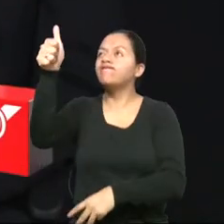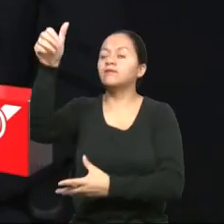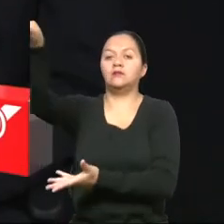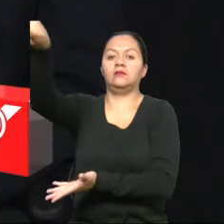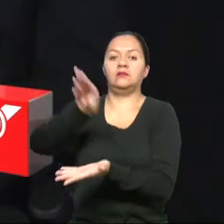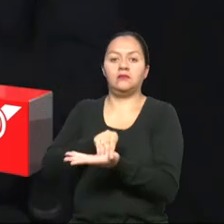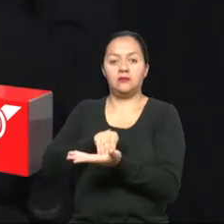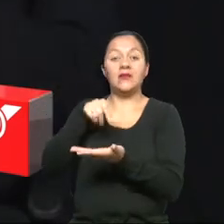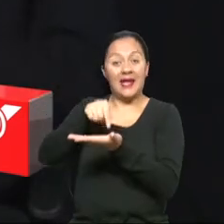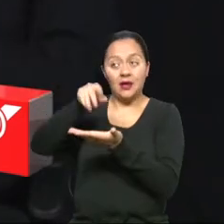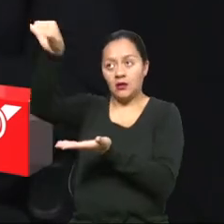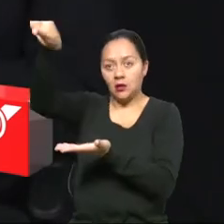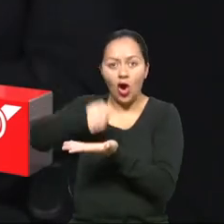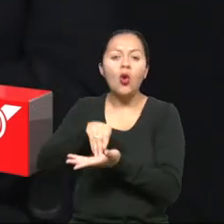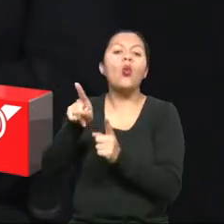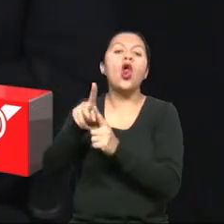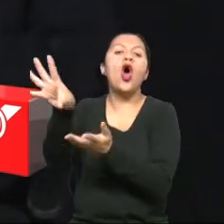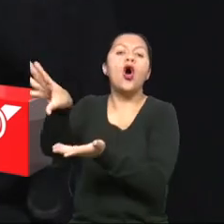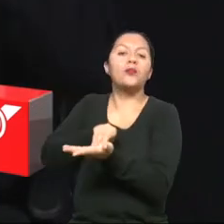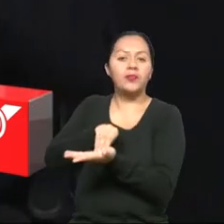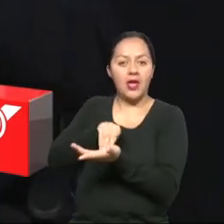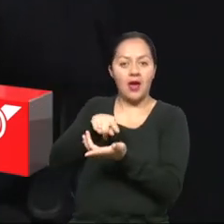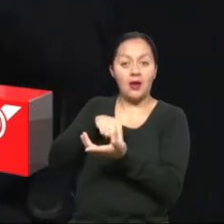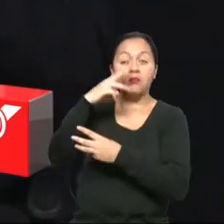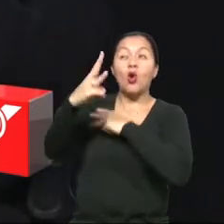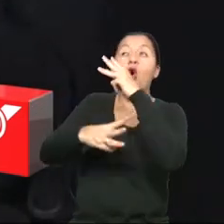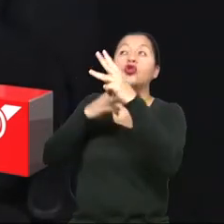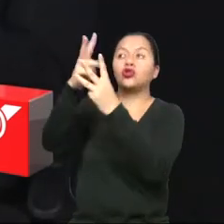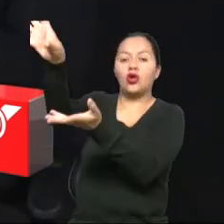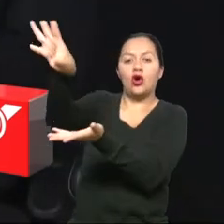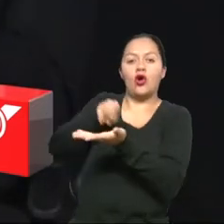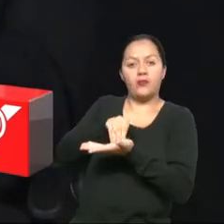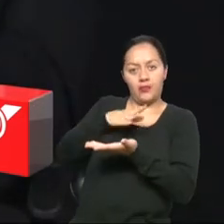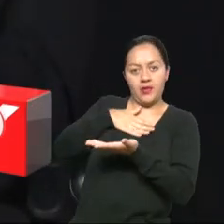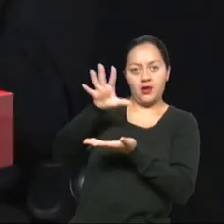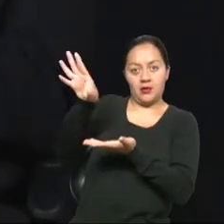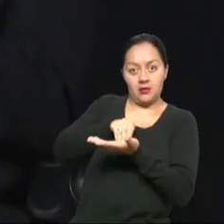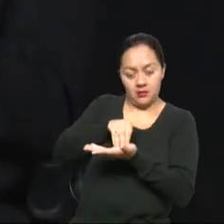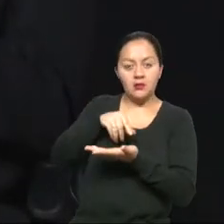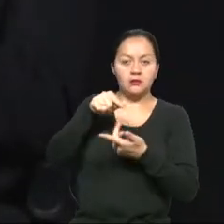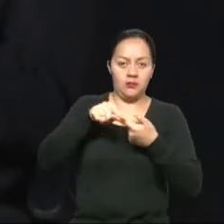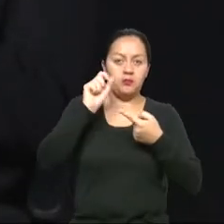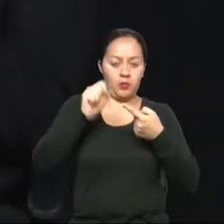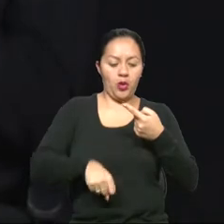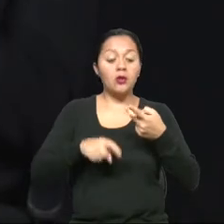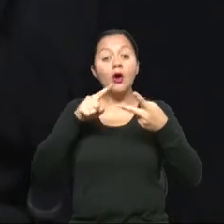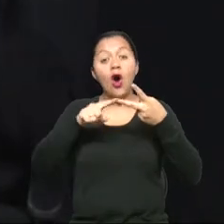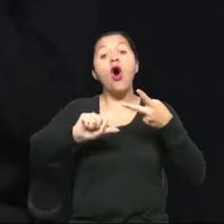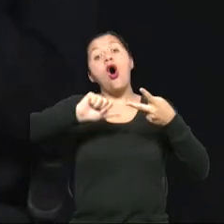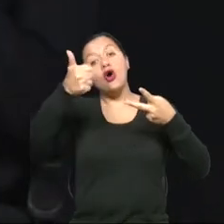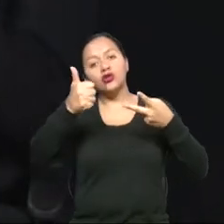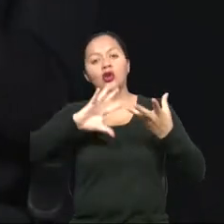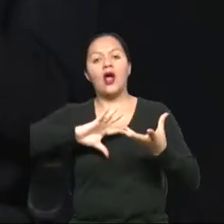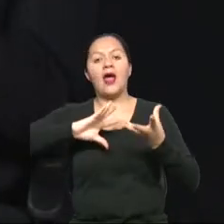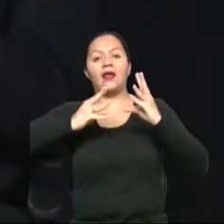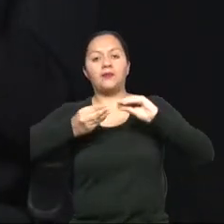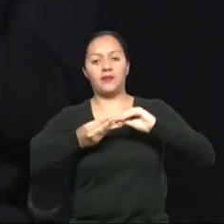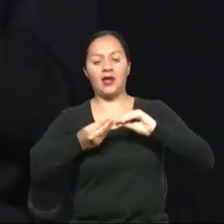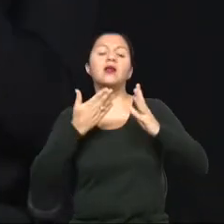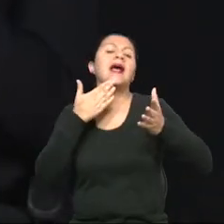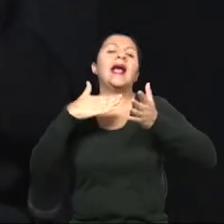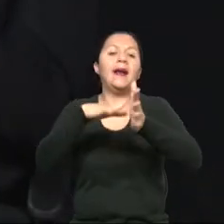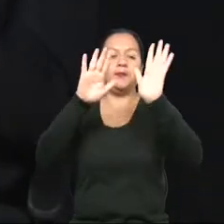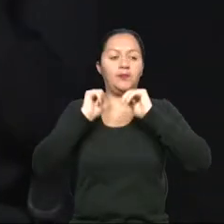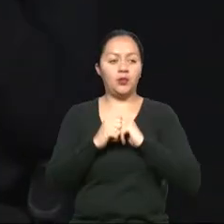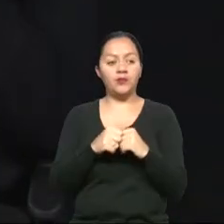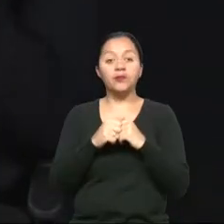y lo que yo hago es buscar lo que existe en el mundo, mientras más arriba mi pirámide normativa es mejor. Por ejemplo, una norma internacional en el